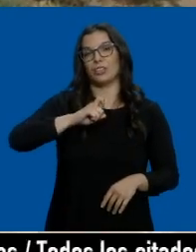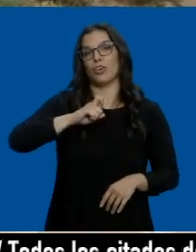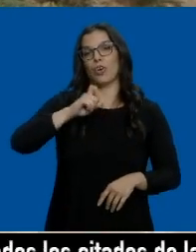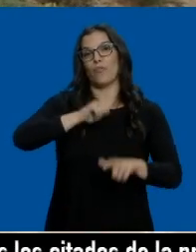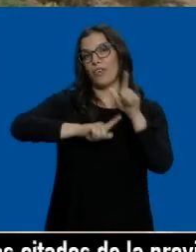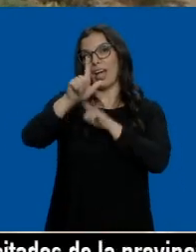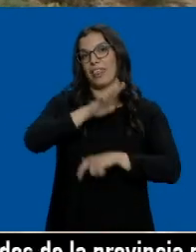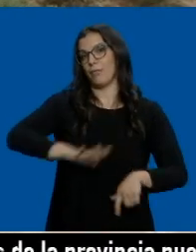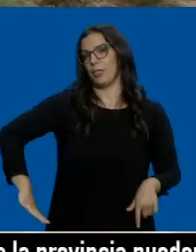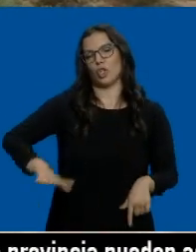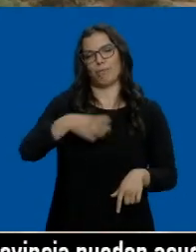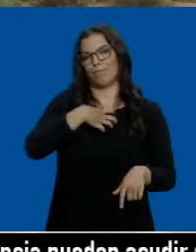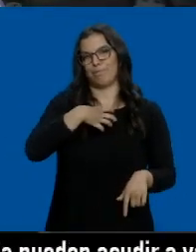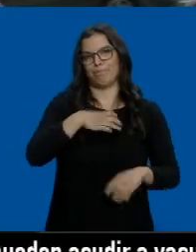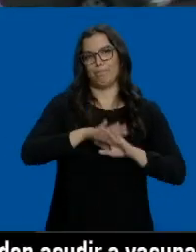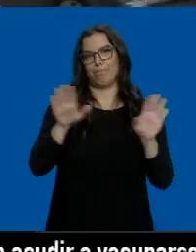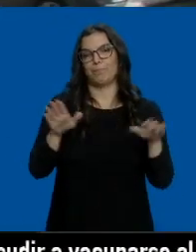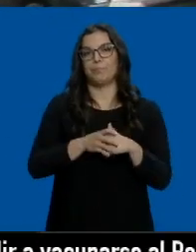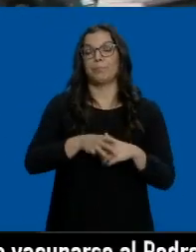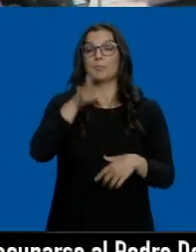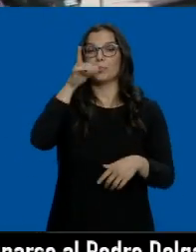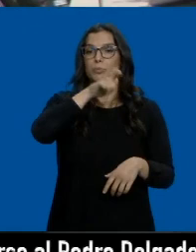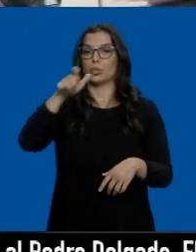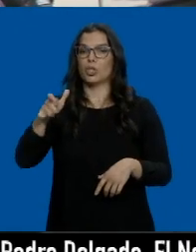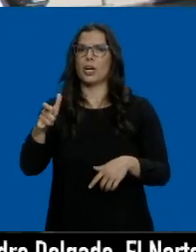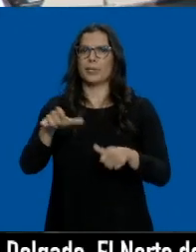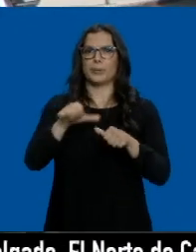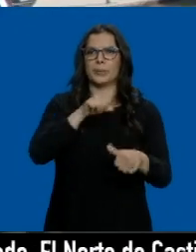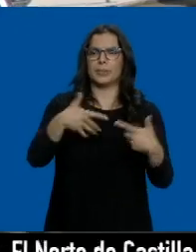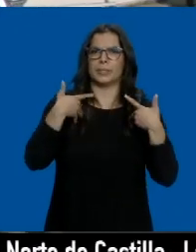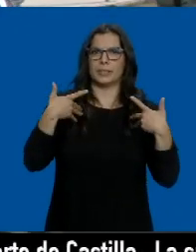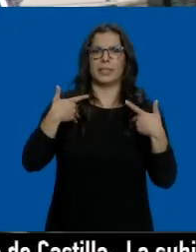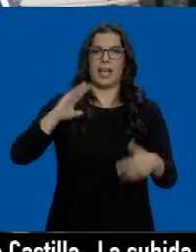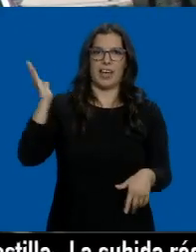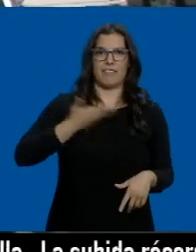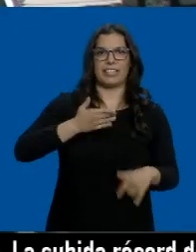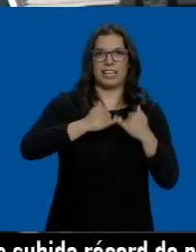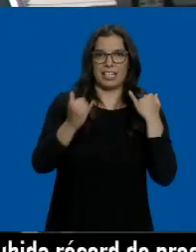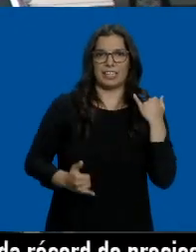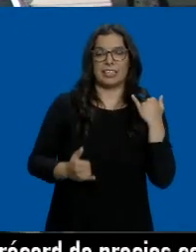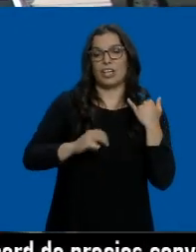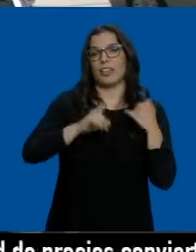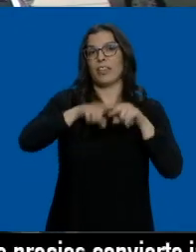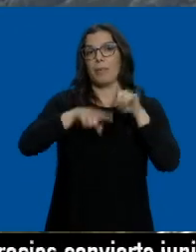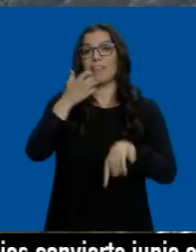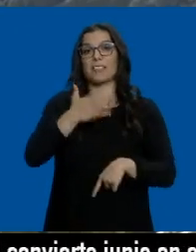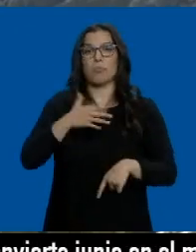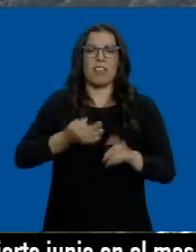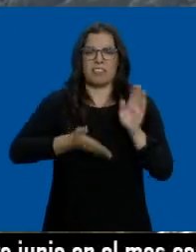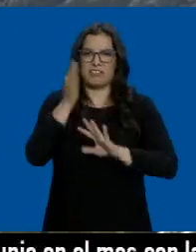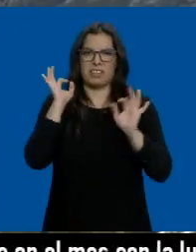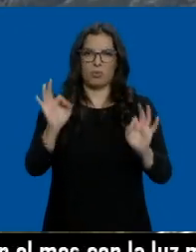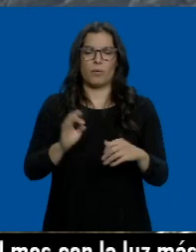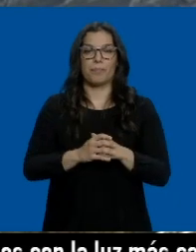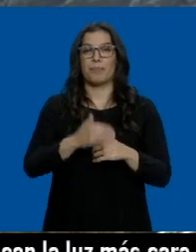viajar. De momento no nos vamos a ir a ningún lado. Porque hay mucha gente que habrá sufrido bastante más la crisis que otros. Pero vamos, el que pueda ir yo creo que sí que se va a ir.